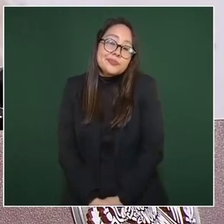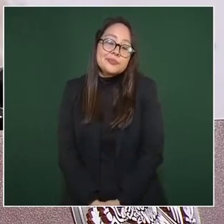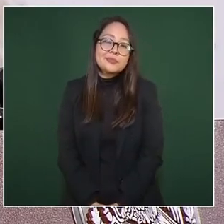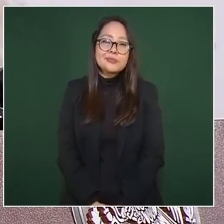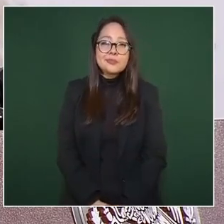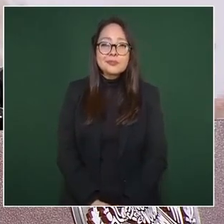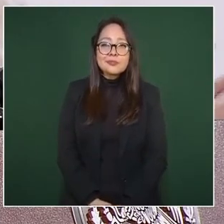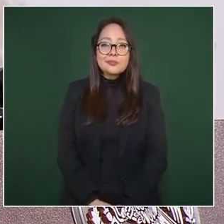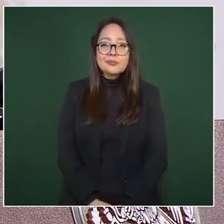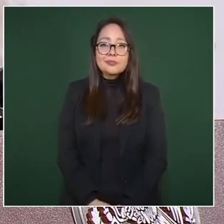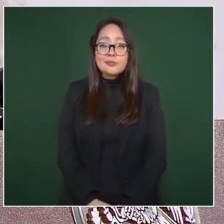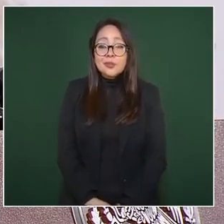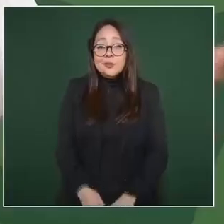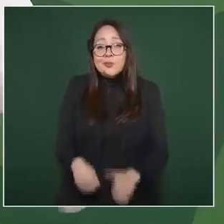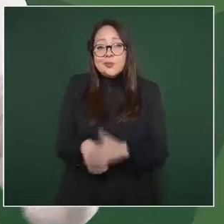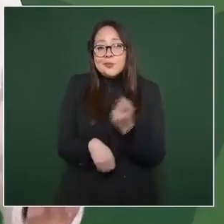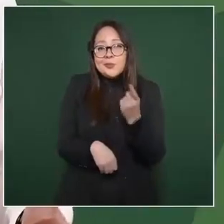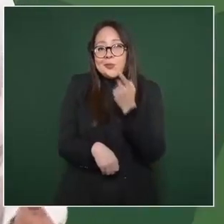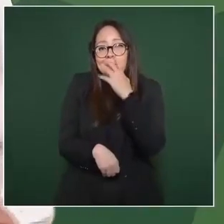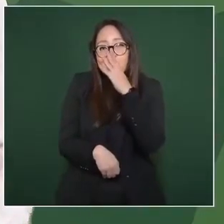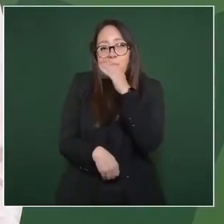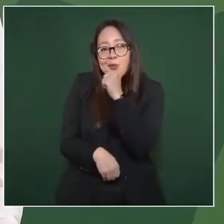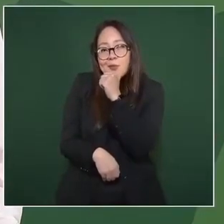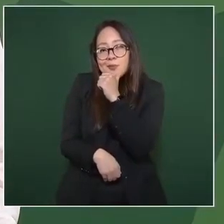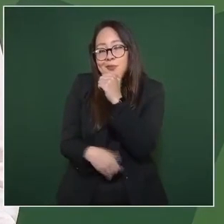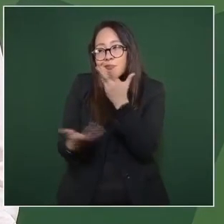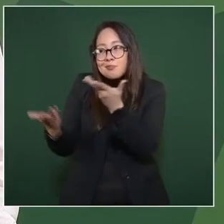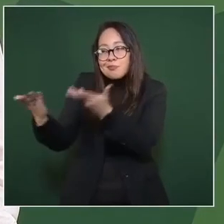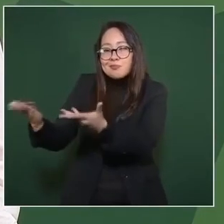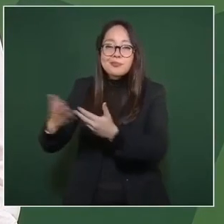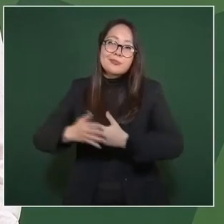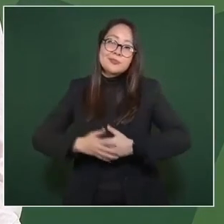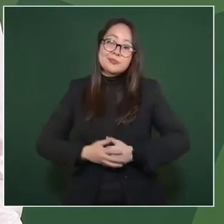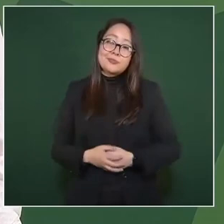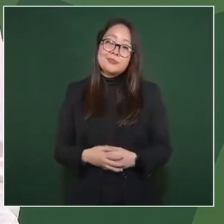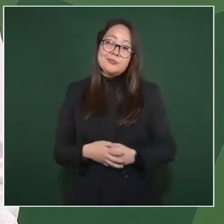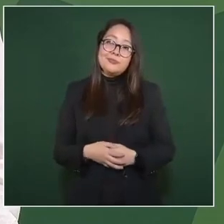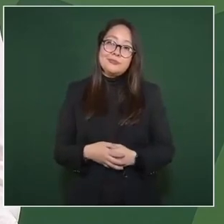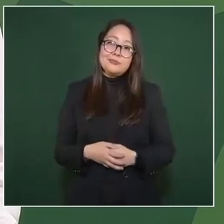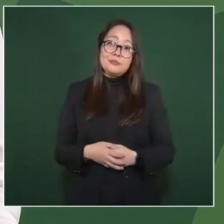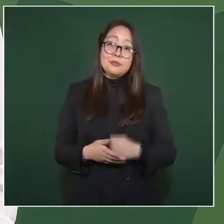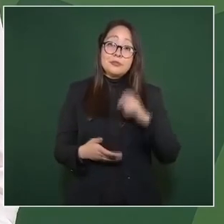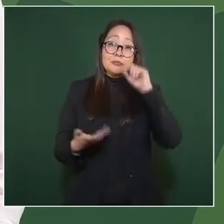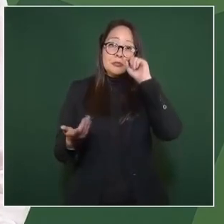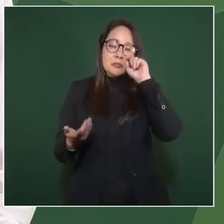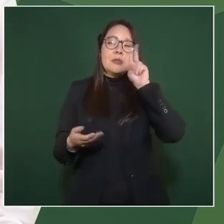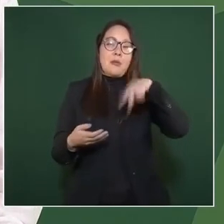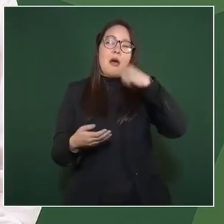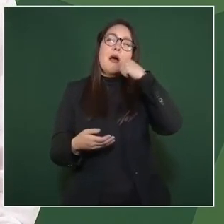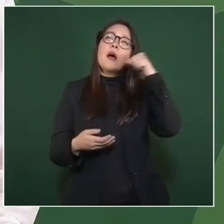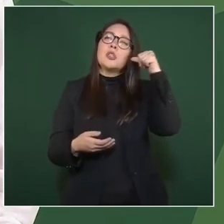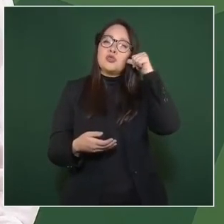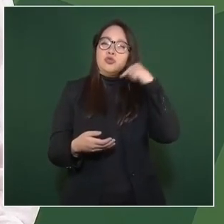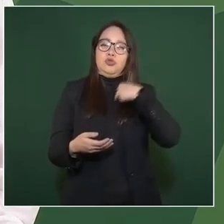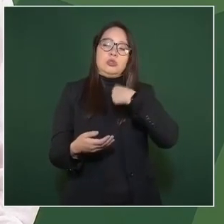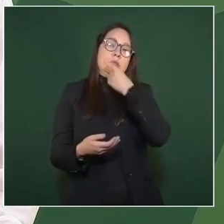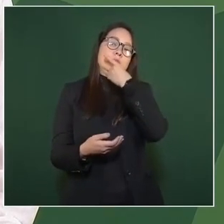Por eso no han podido, y nos acusan de todo. Ayer hablaba yo